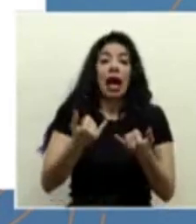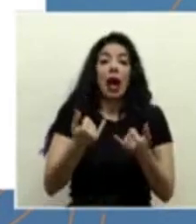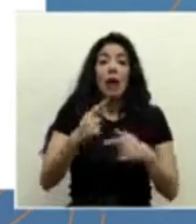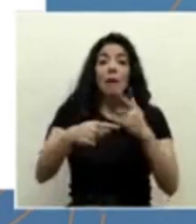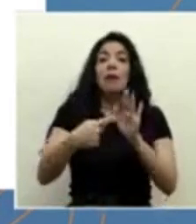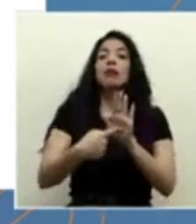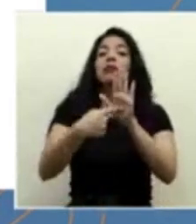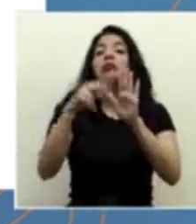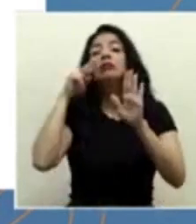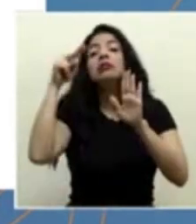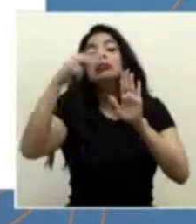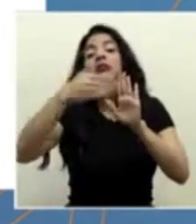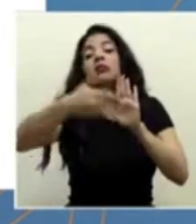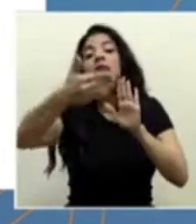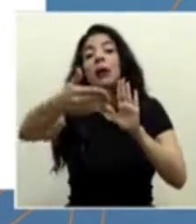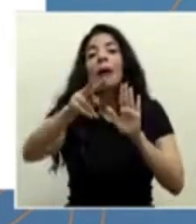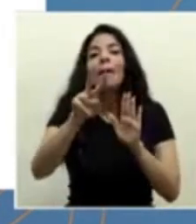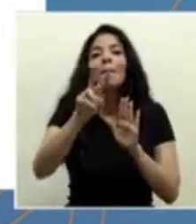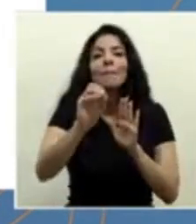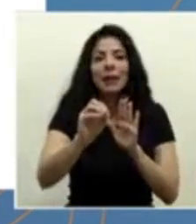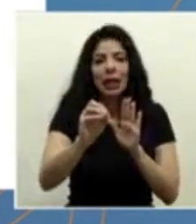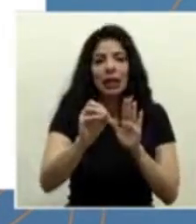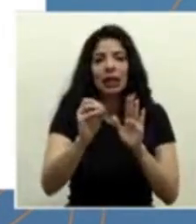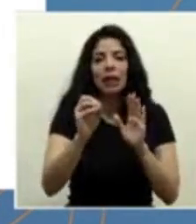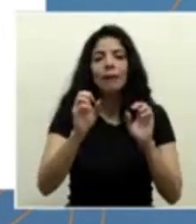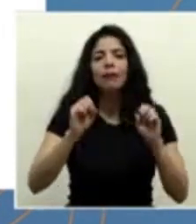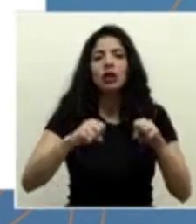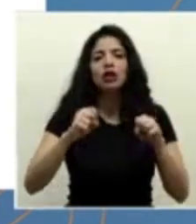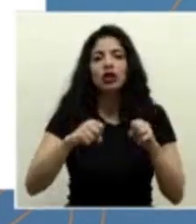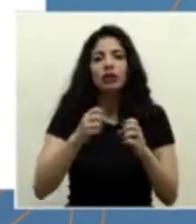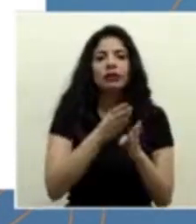presentar corresponde con 20 simulaciones del modelo. Bueno,